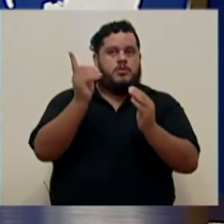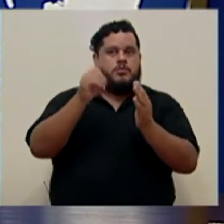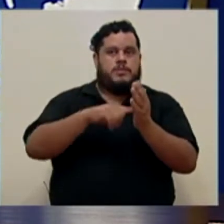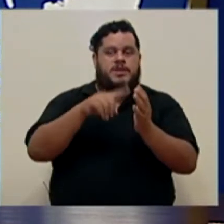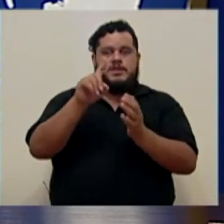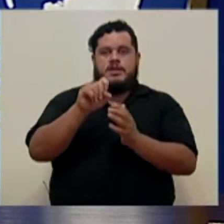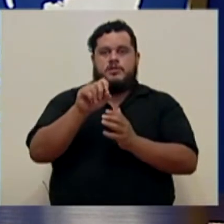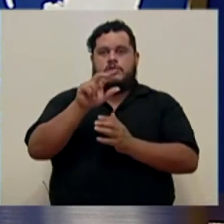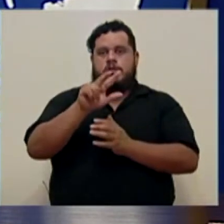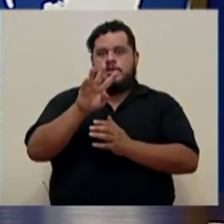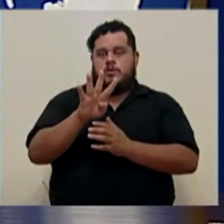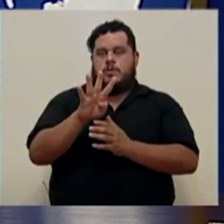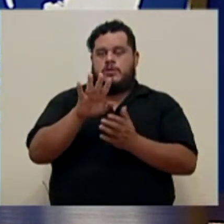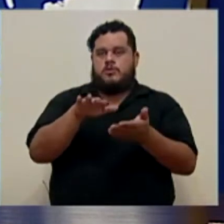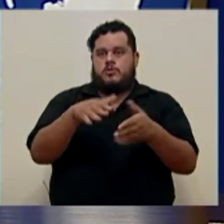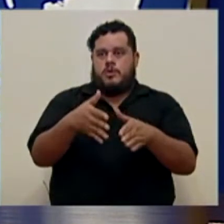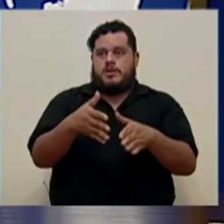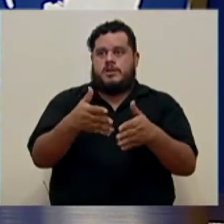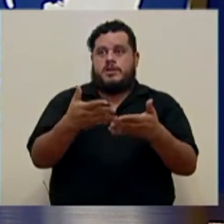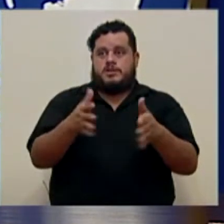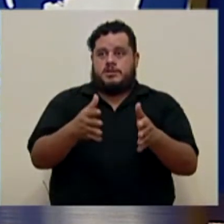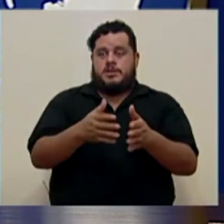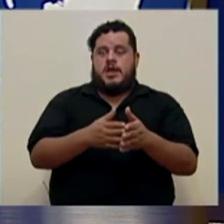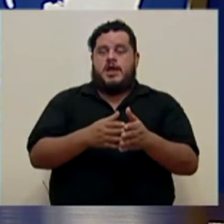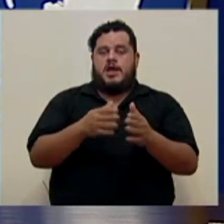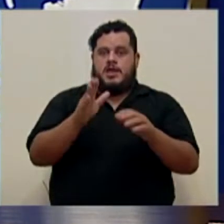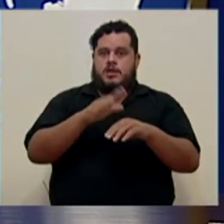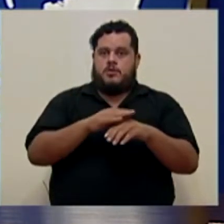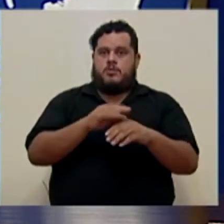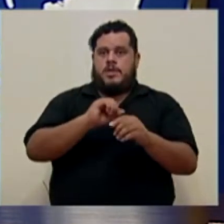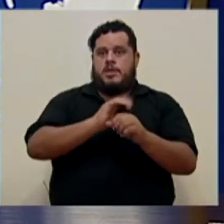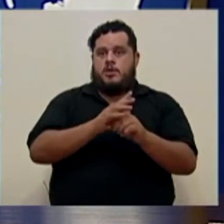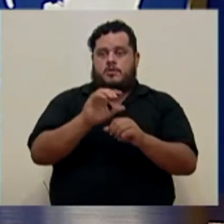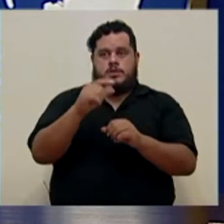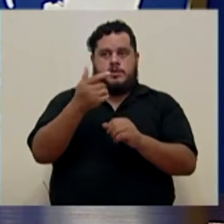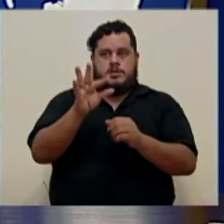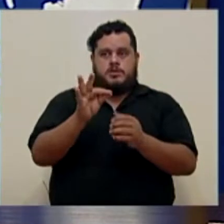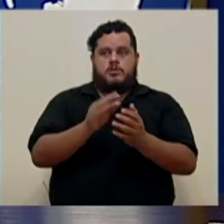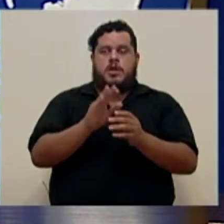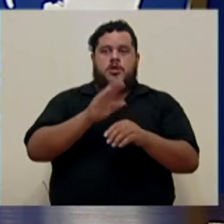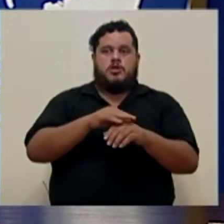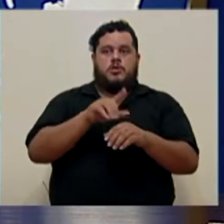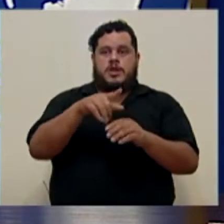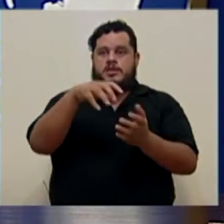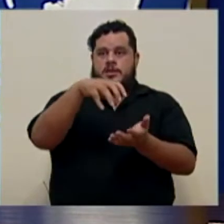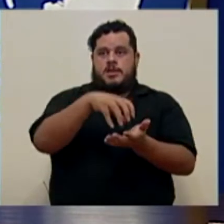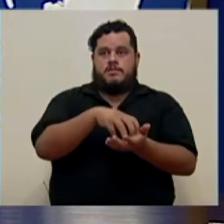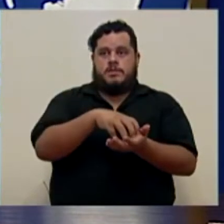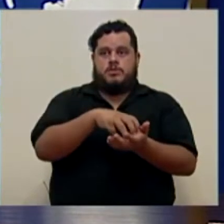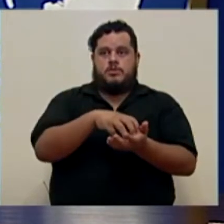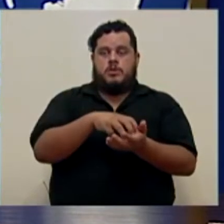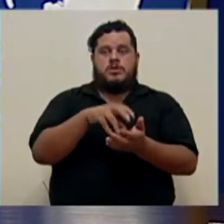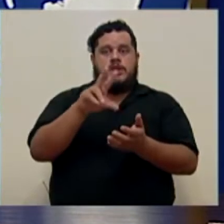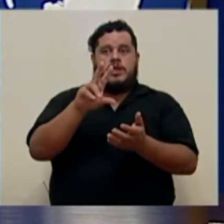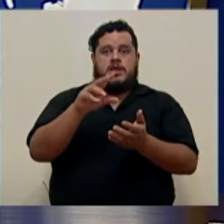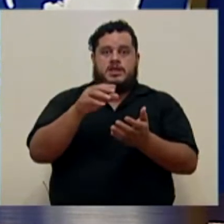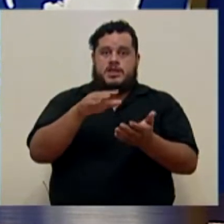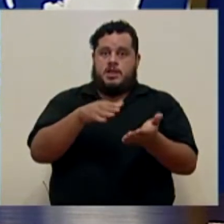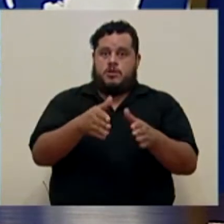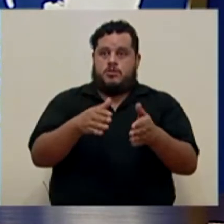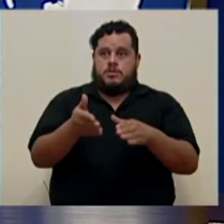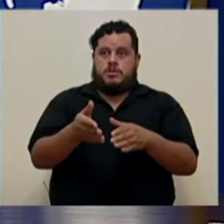134 decesos relacionados con kobe 19 y justamente con respecto a este capítulo de los fallecimientos